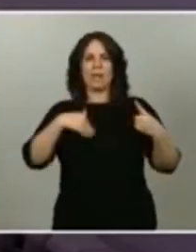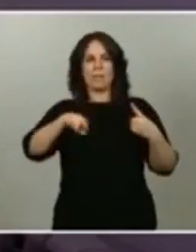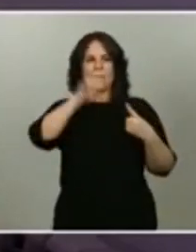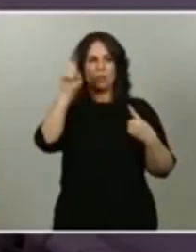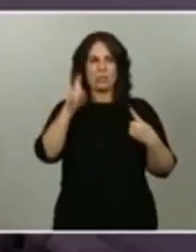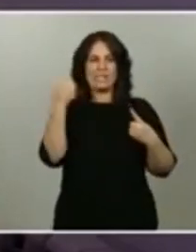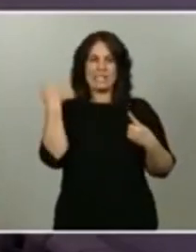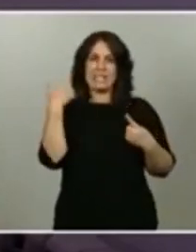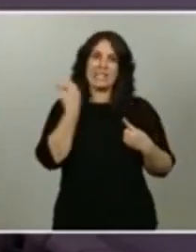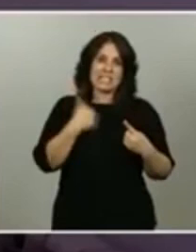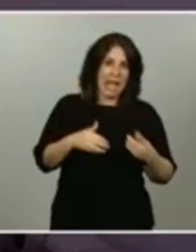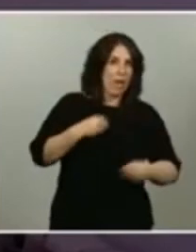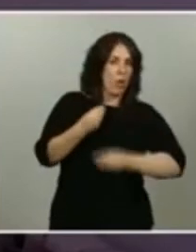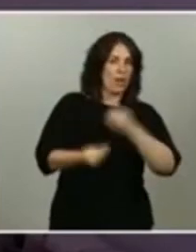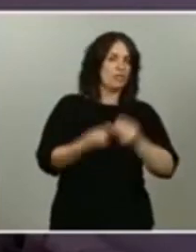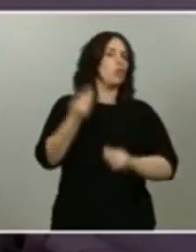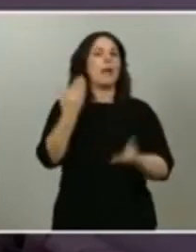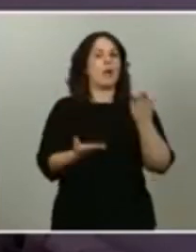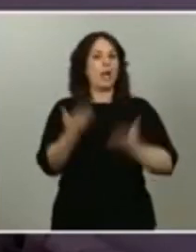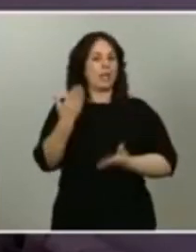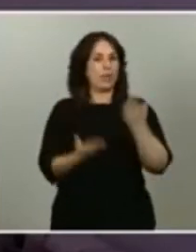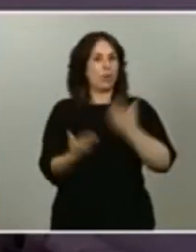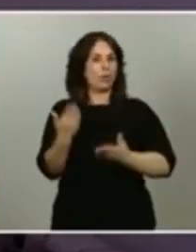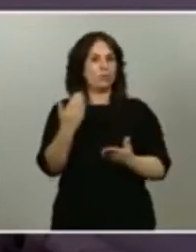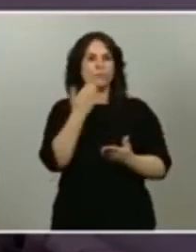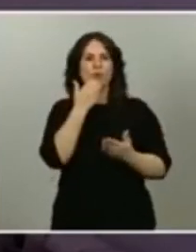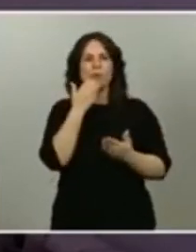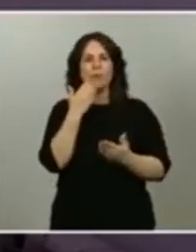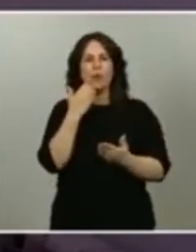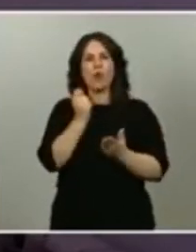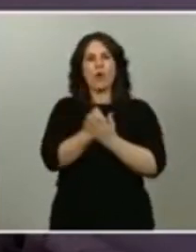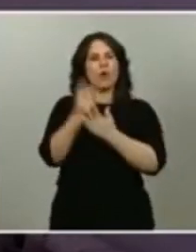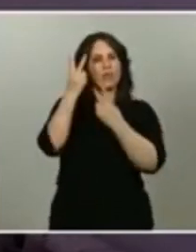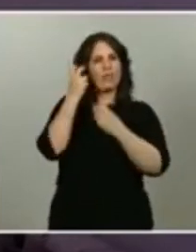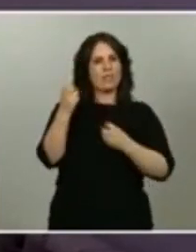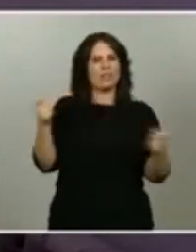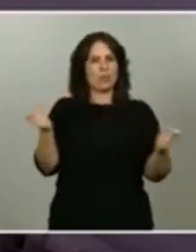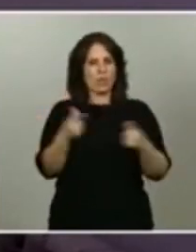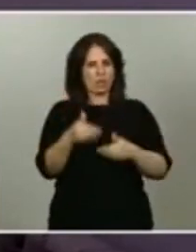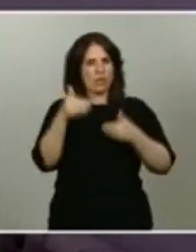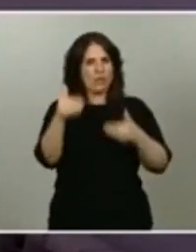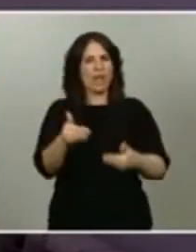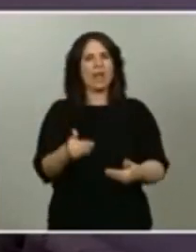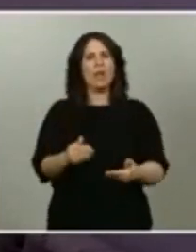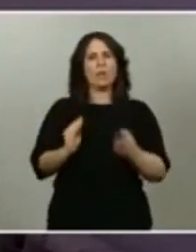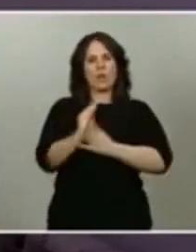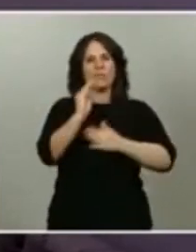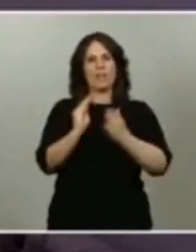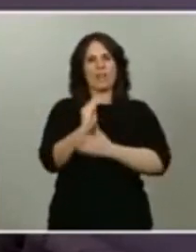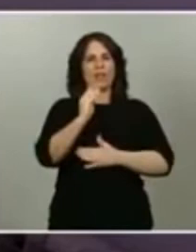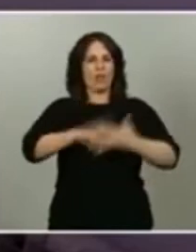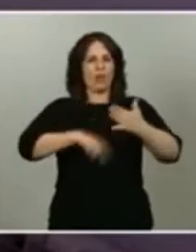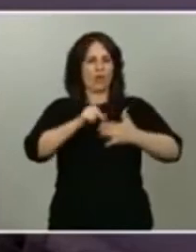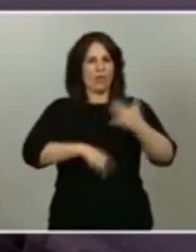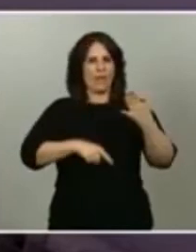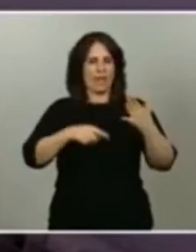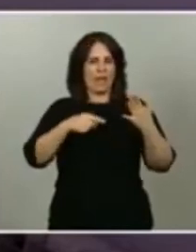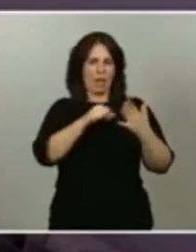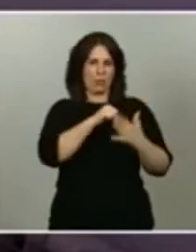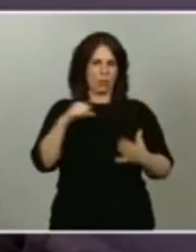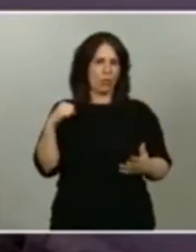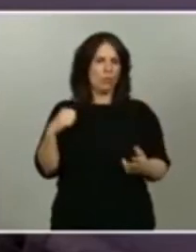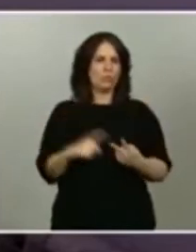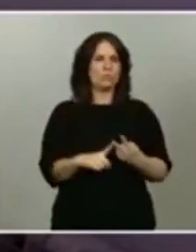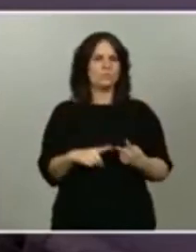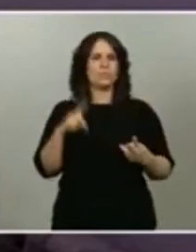esas peticiones como es el aplazamiento de las cotizaciones a la seguridad social la bonificación de la cuota de autónomos y por otro lado si